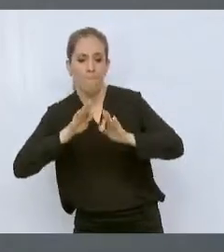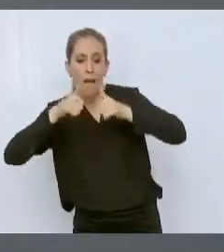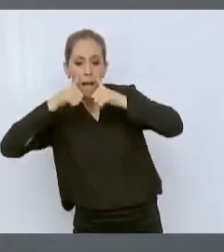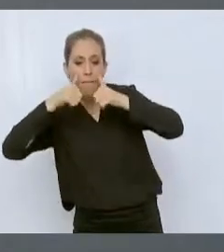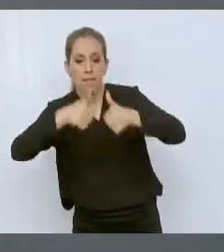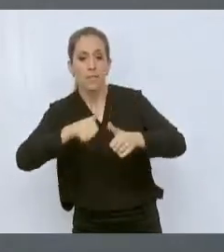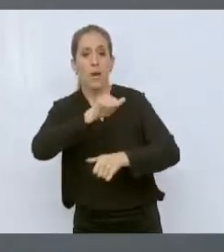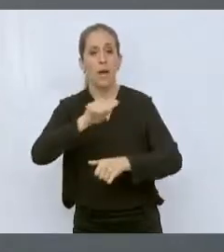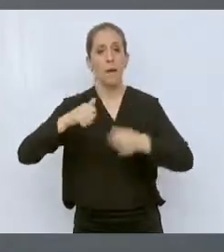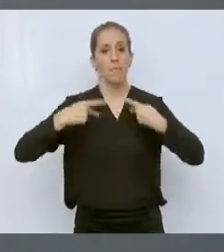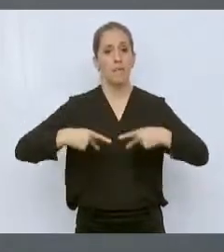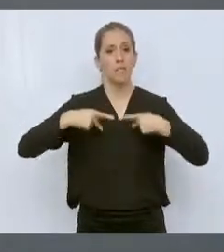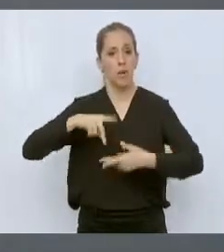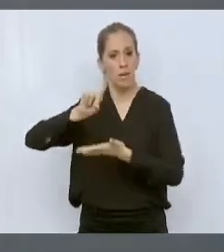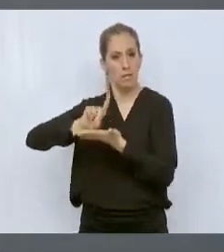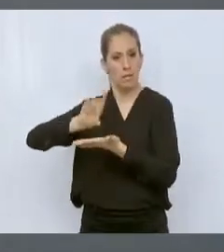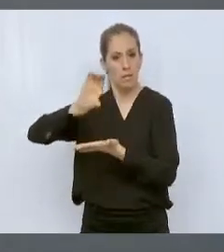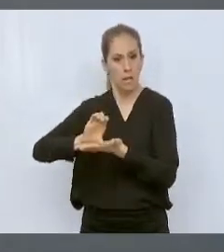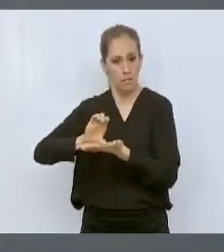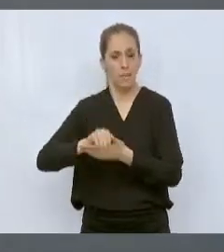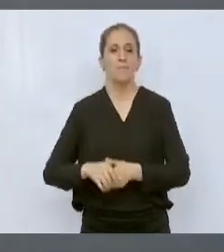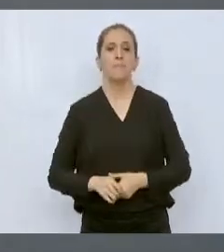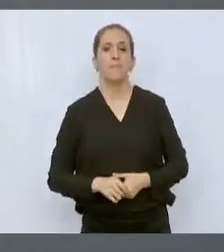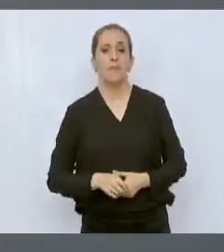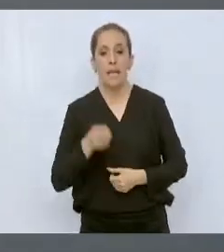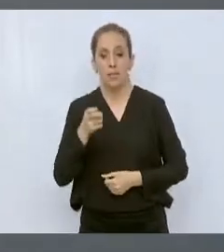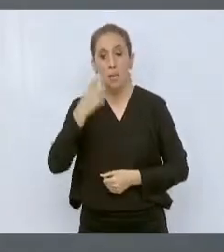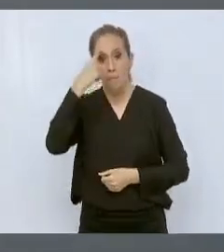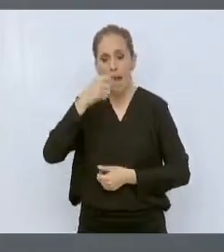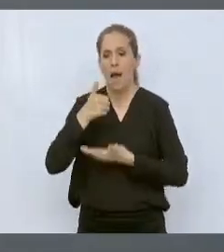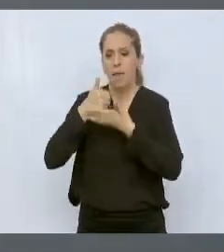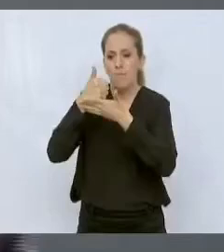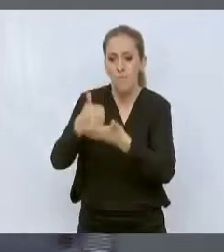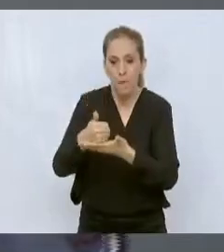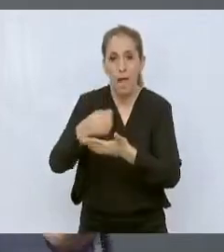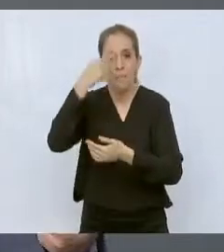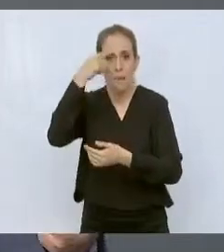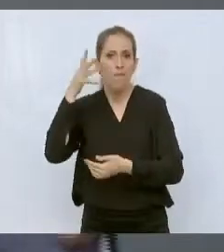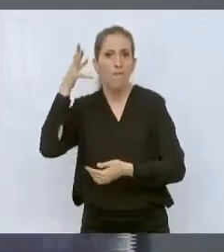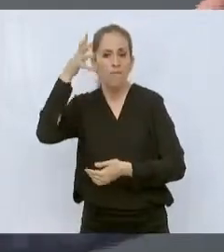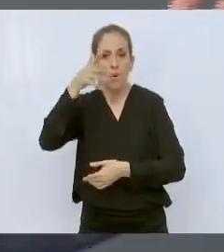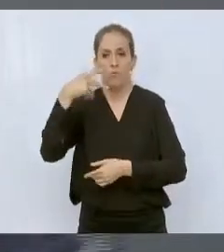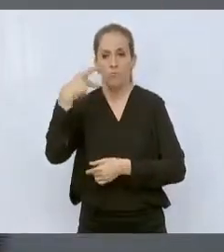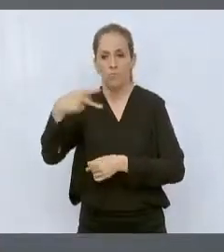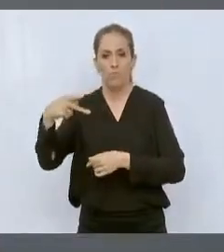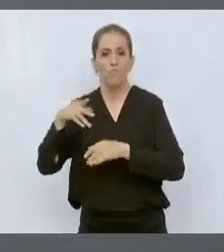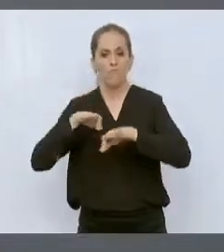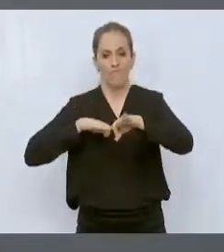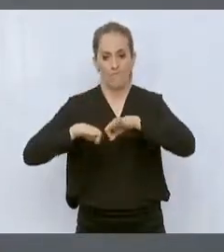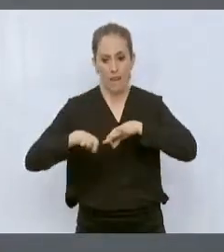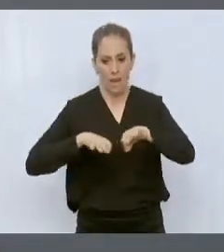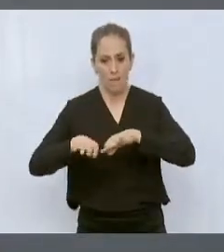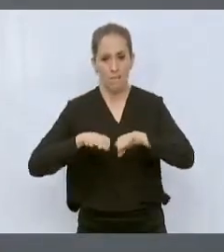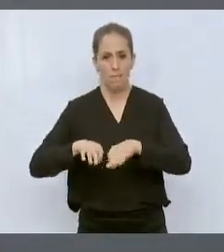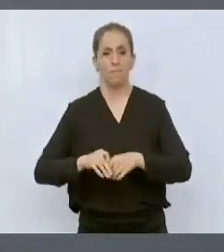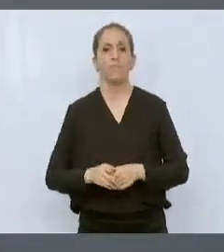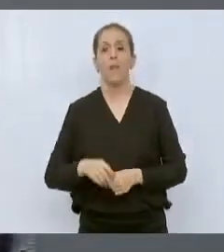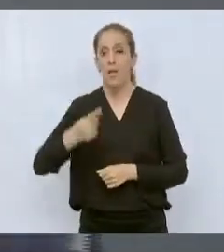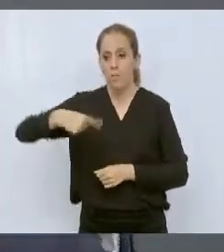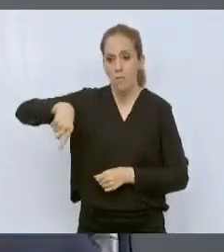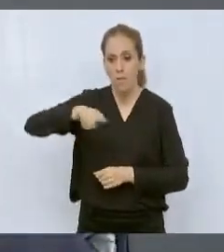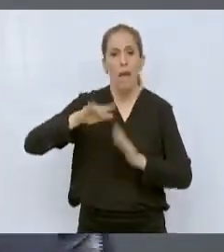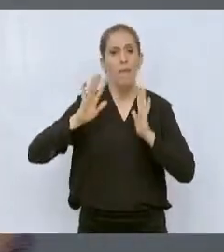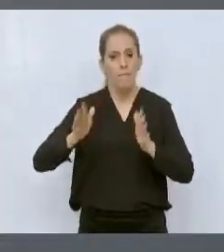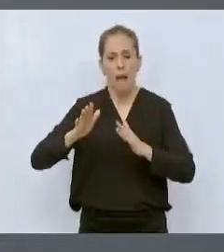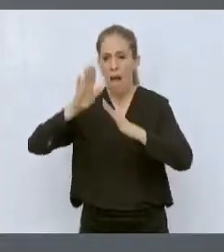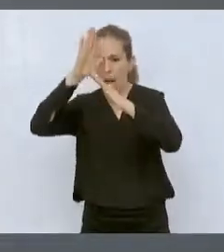para generarles un tema de capacitación para el trabajo, con un acuerdo que tenemos con los empresarios de aquí de Linares y